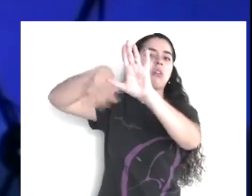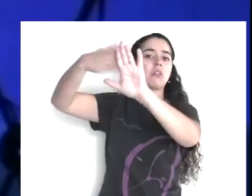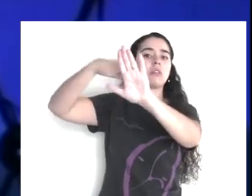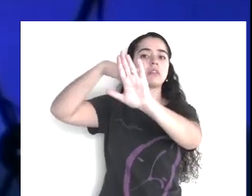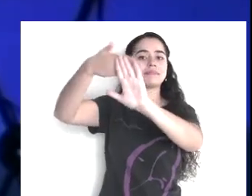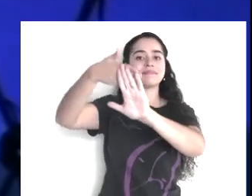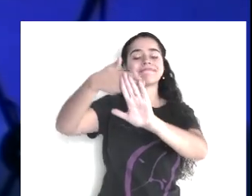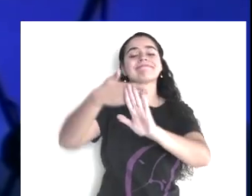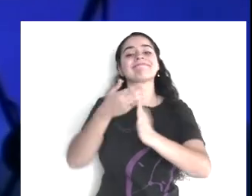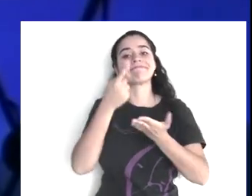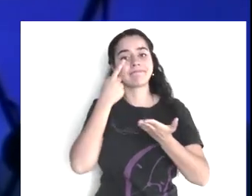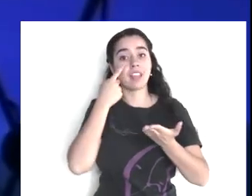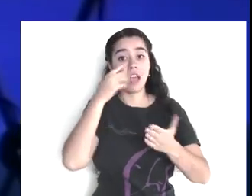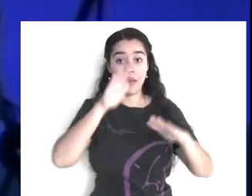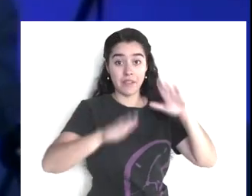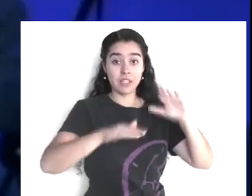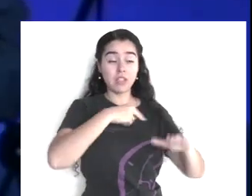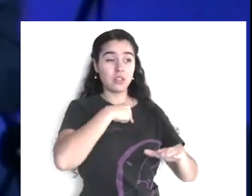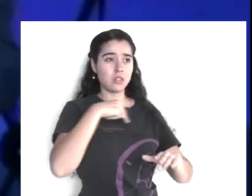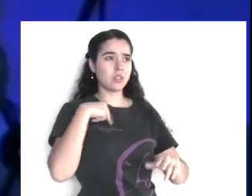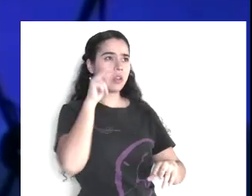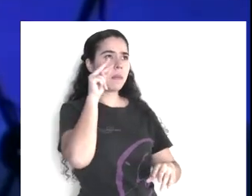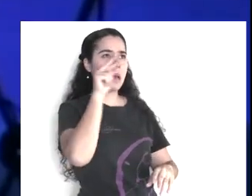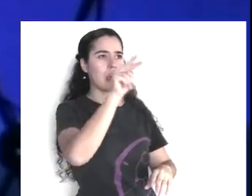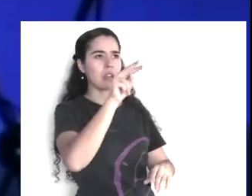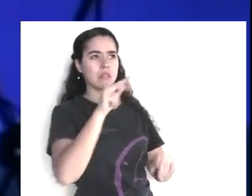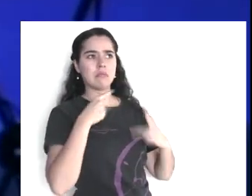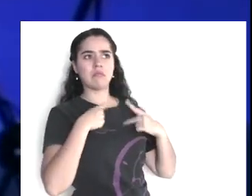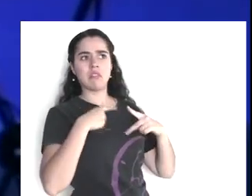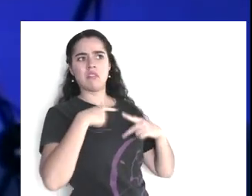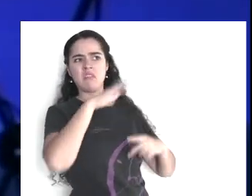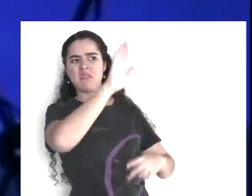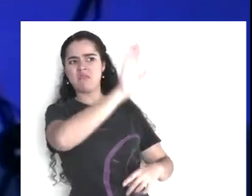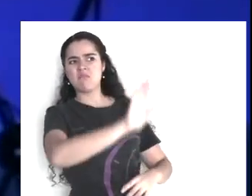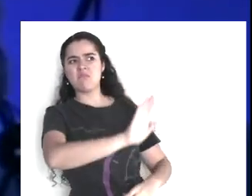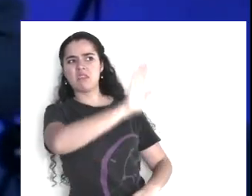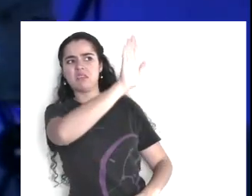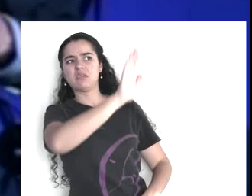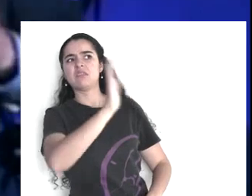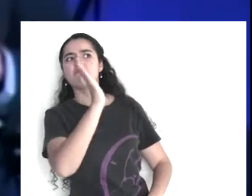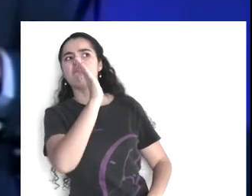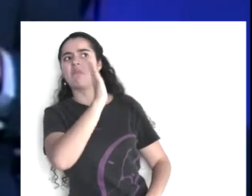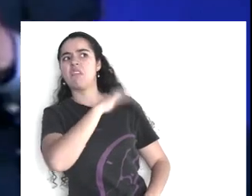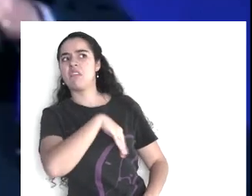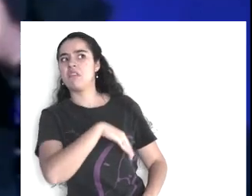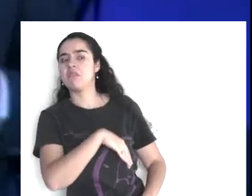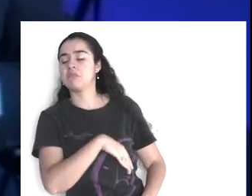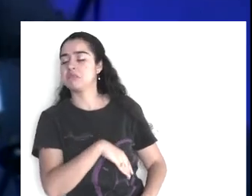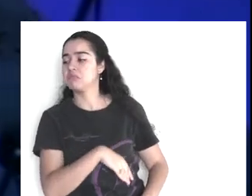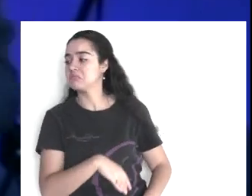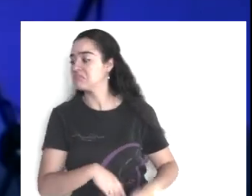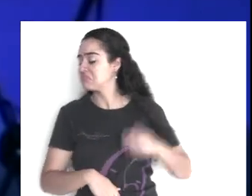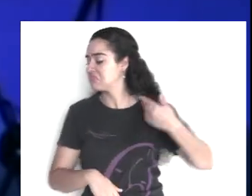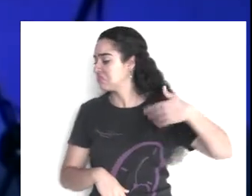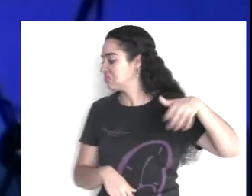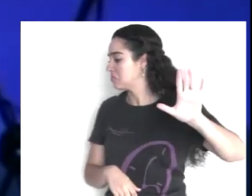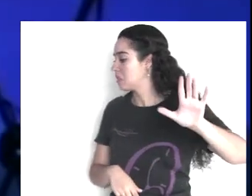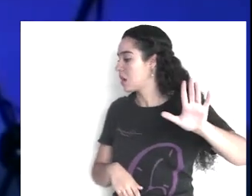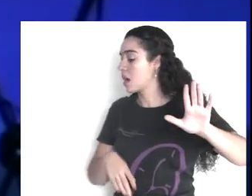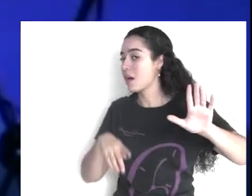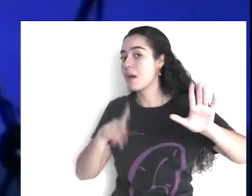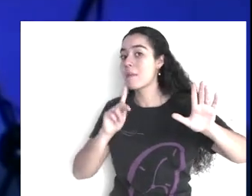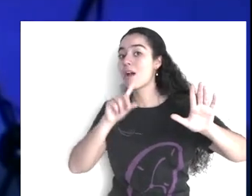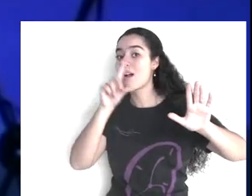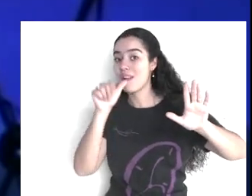que, fíjense, hasta los, son dichos, de la gente del mundo, hasta los del